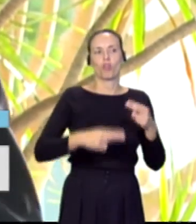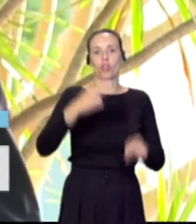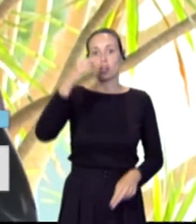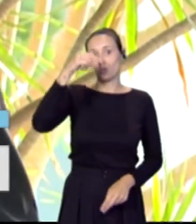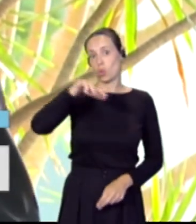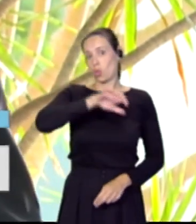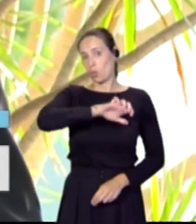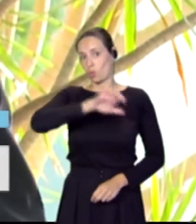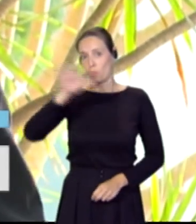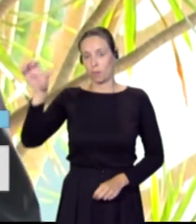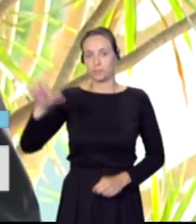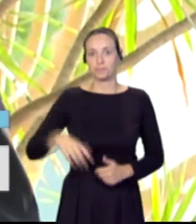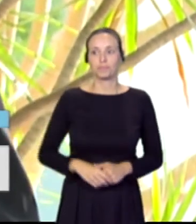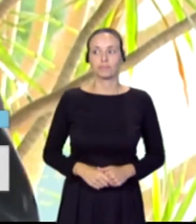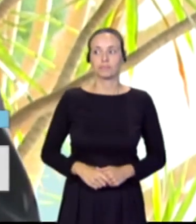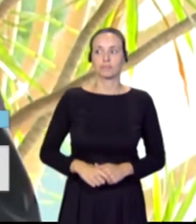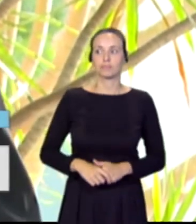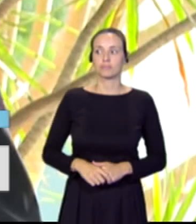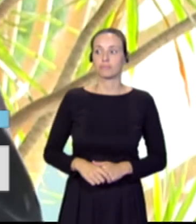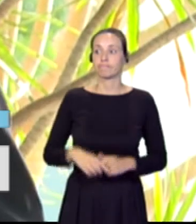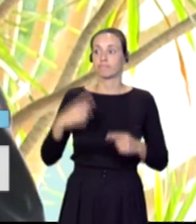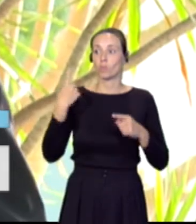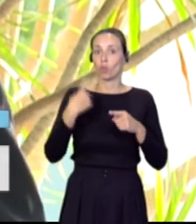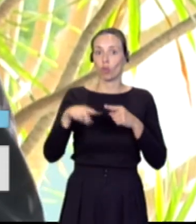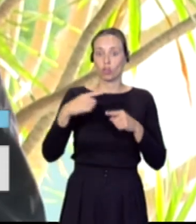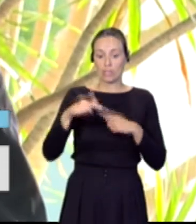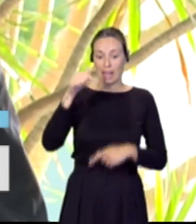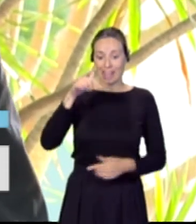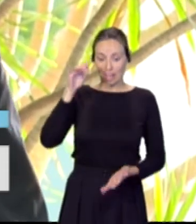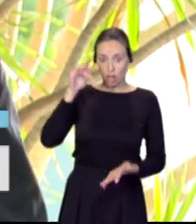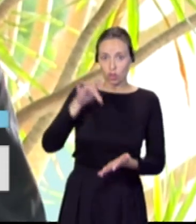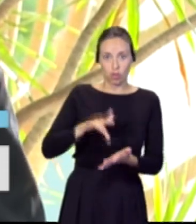Lo que pasa aquí nos afecta a todos.